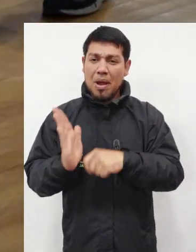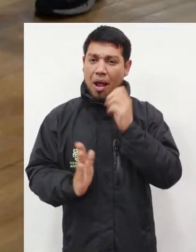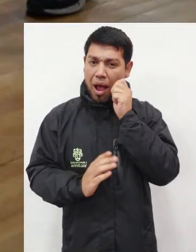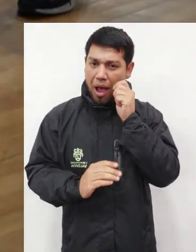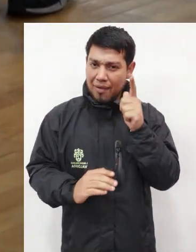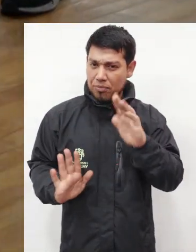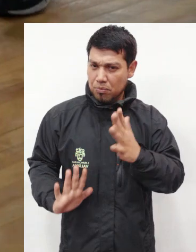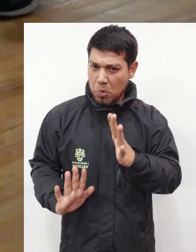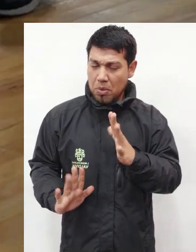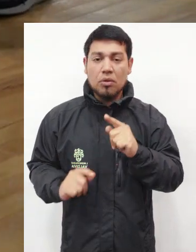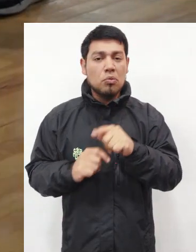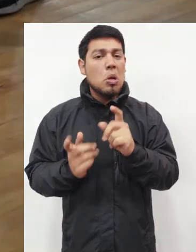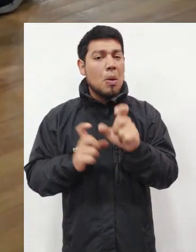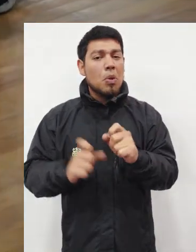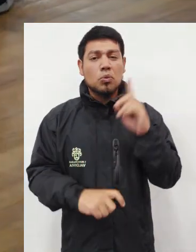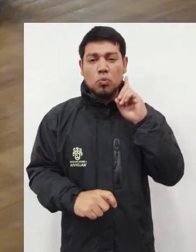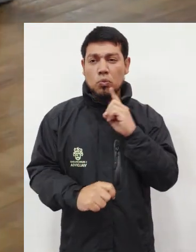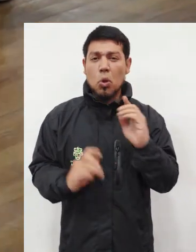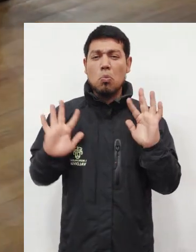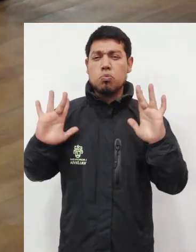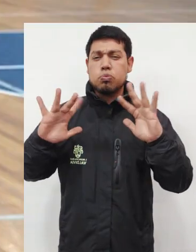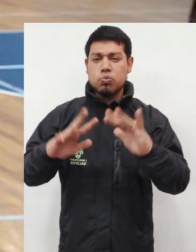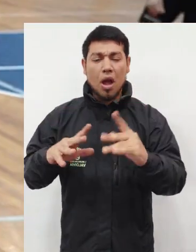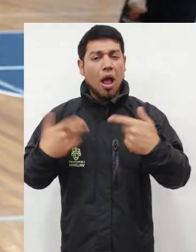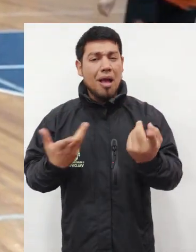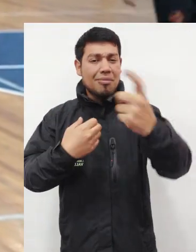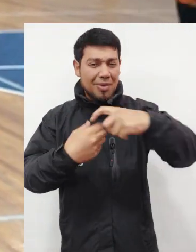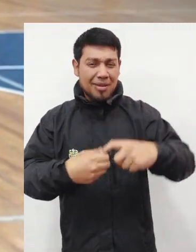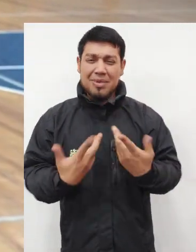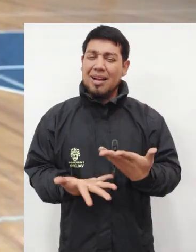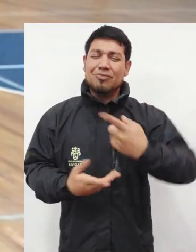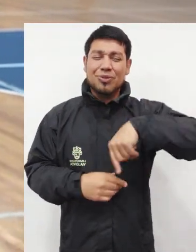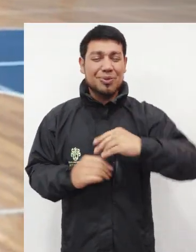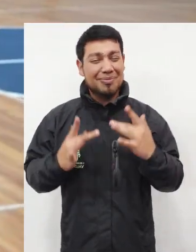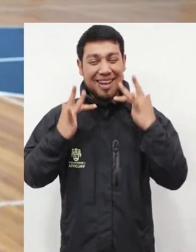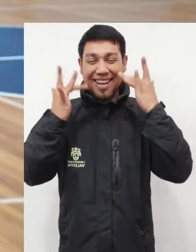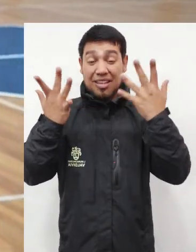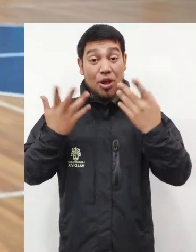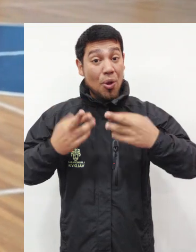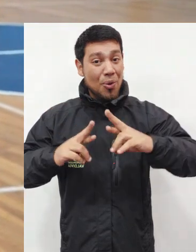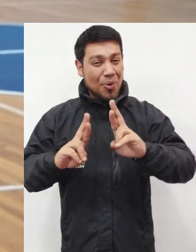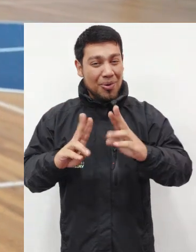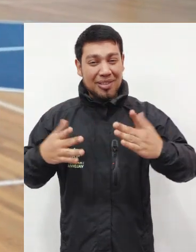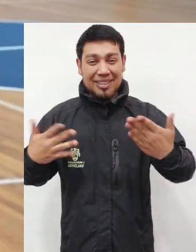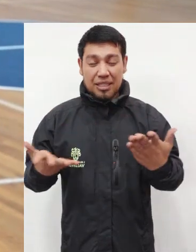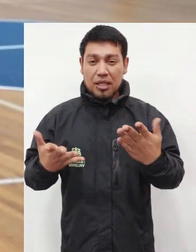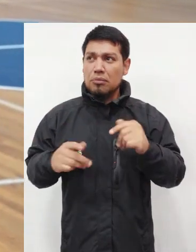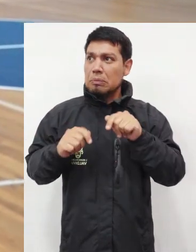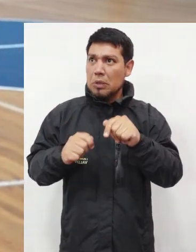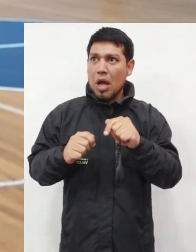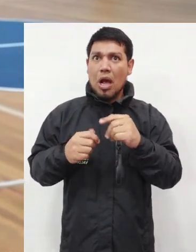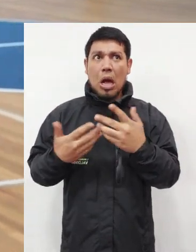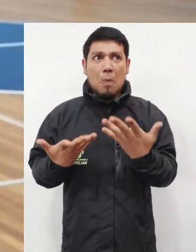una alta convocatoria ya de las personas sordas, una alta adherencia al taller, así que estamos muy contentos y esperamos poder,